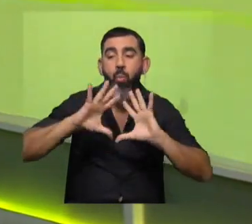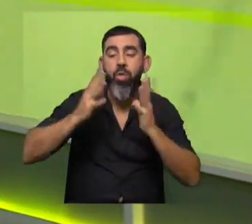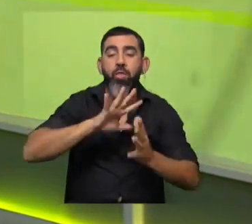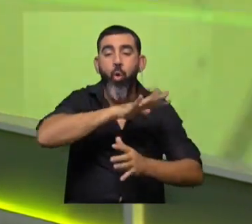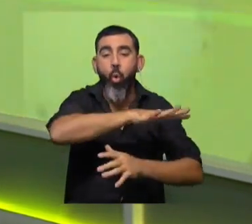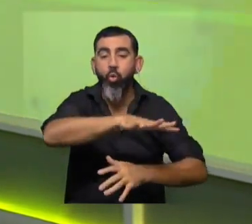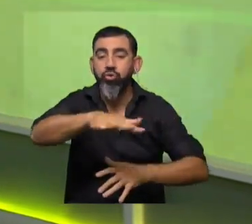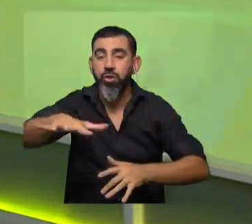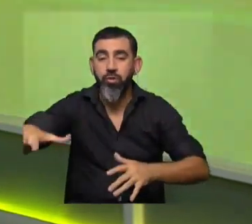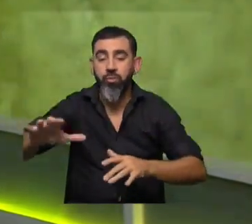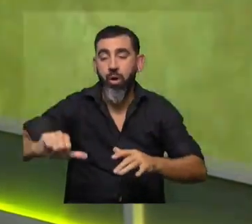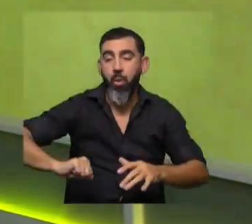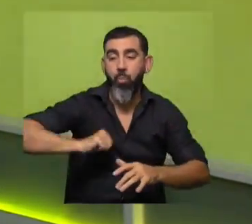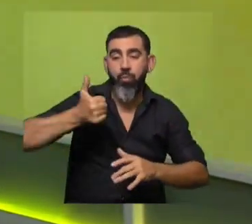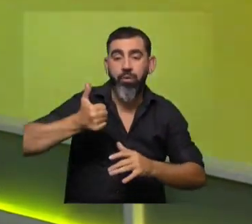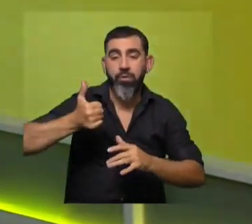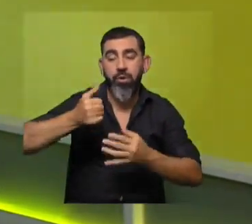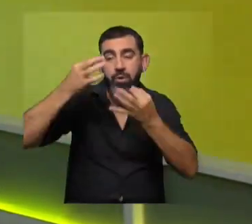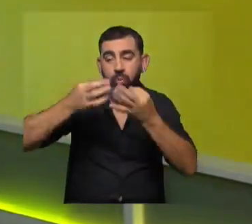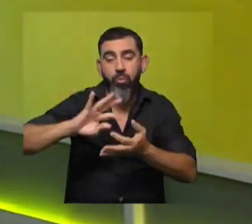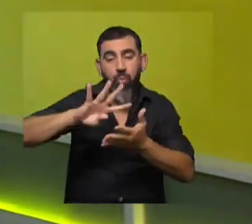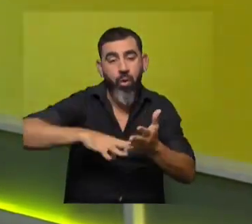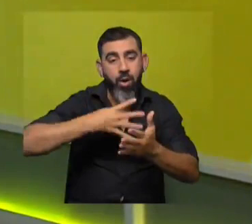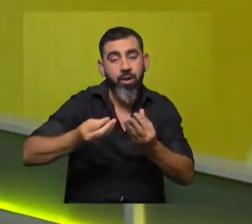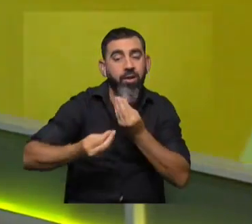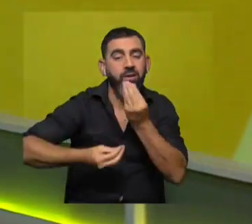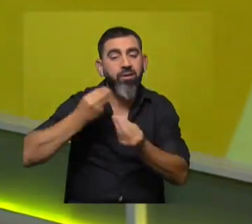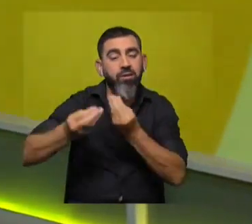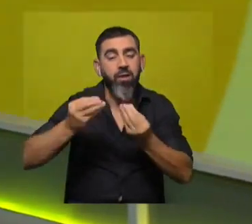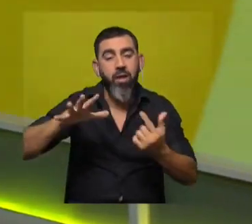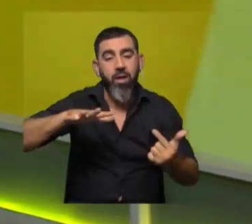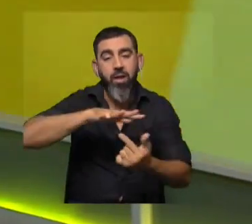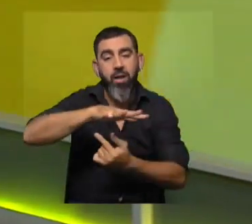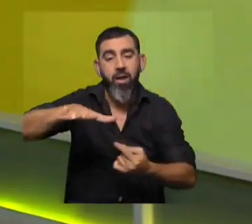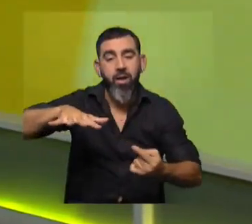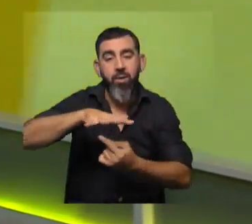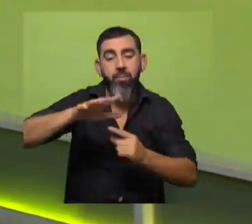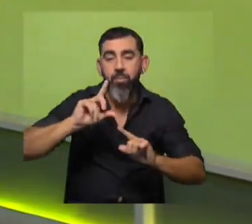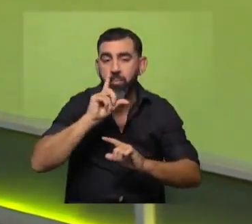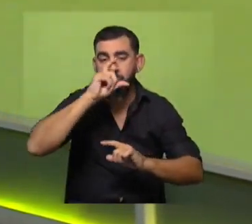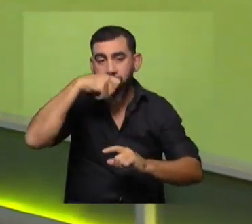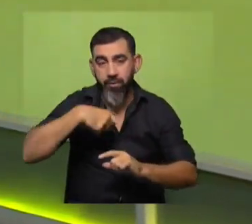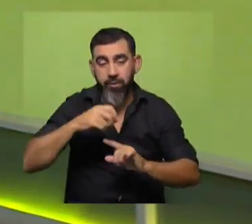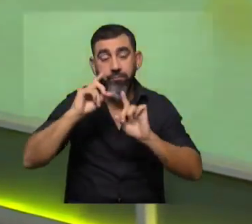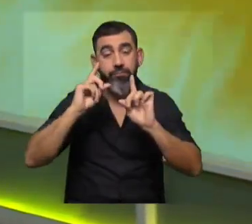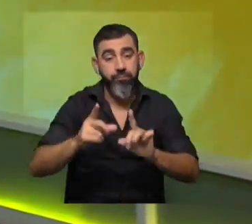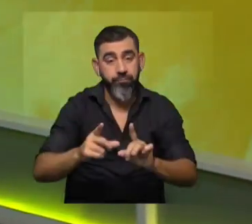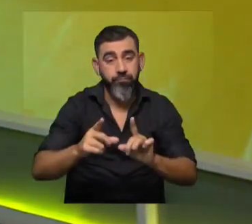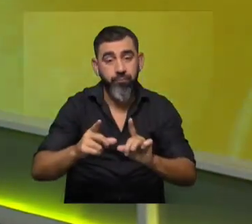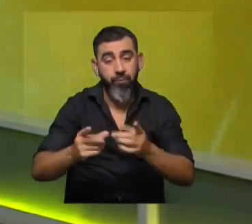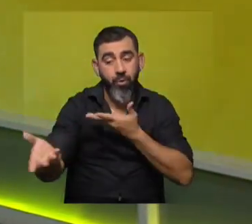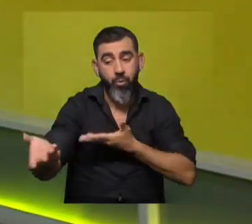Vamos a aprovechar el empujón del calendario para saber qué pasa con el ambiente en todo Montevideo. Y también para